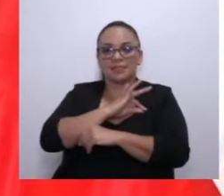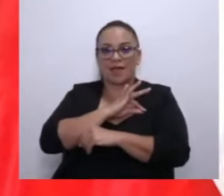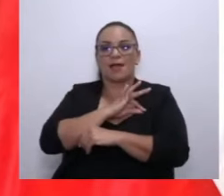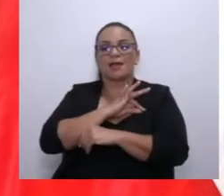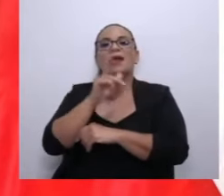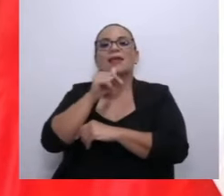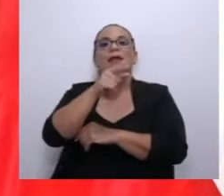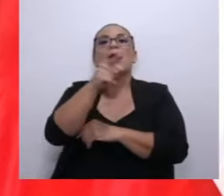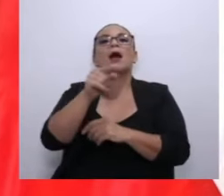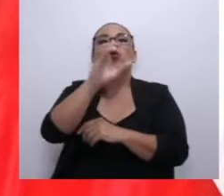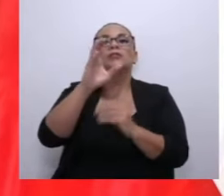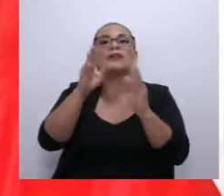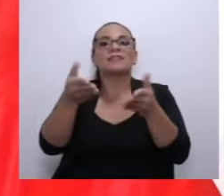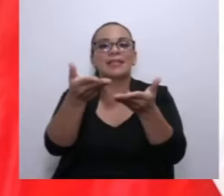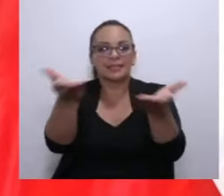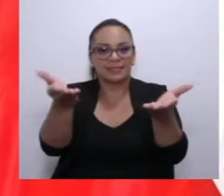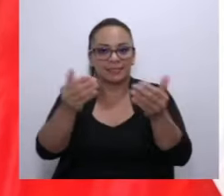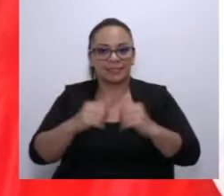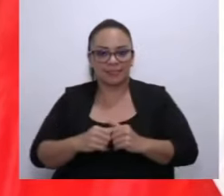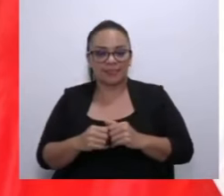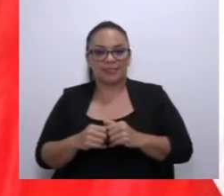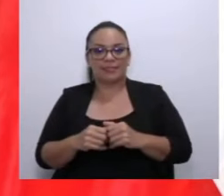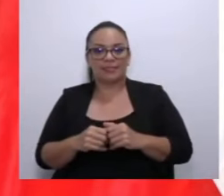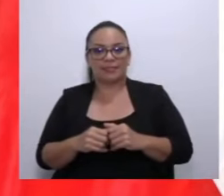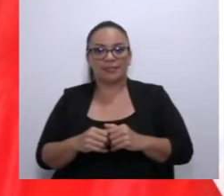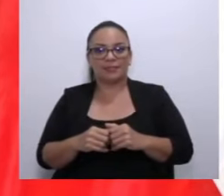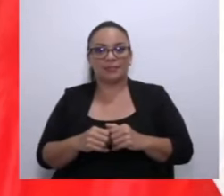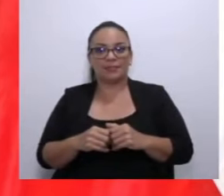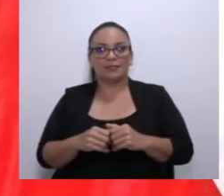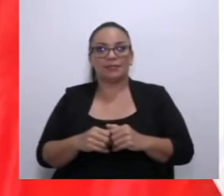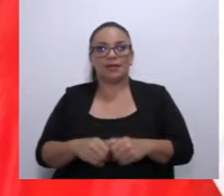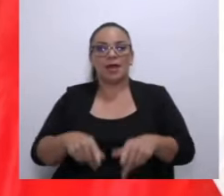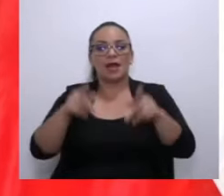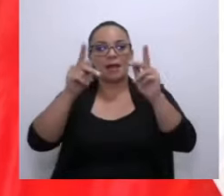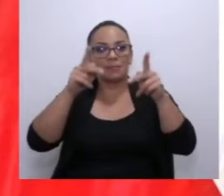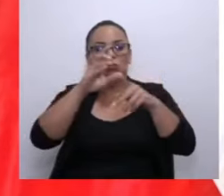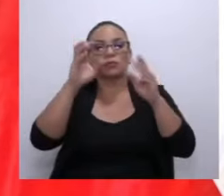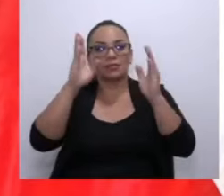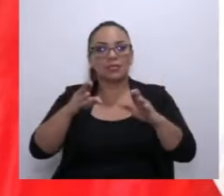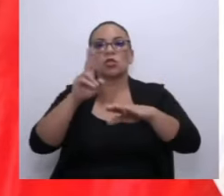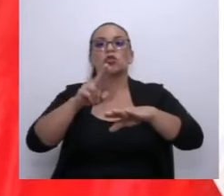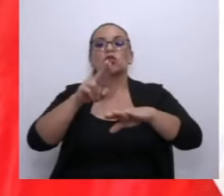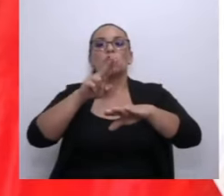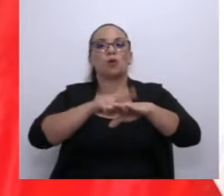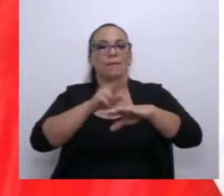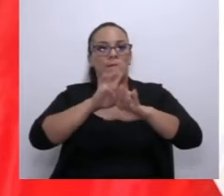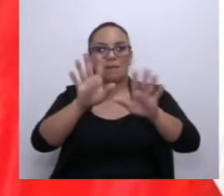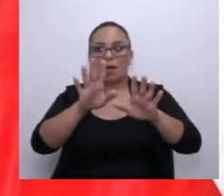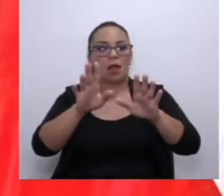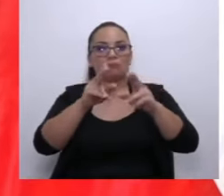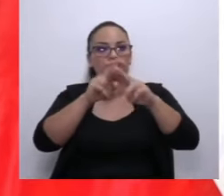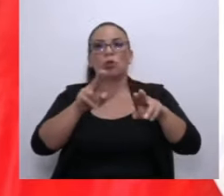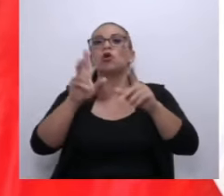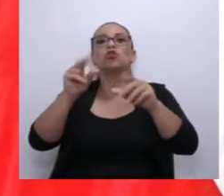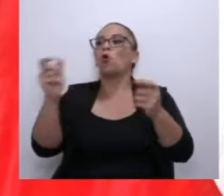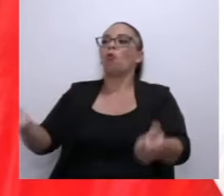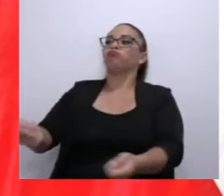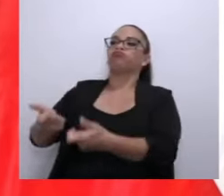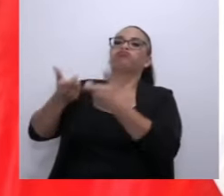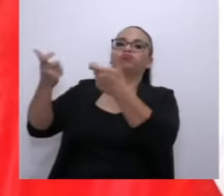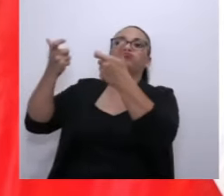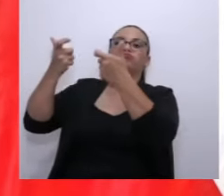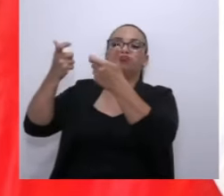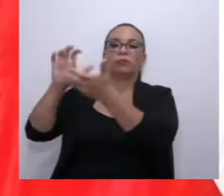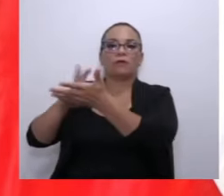costarricense normal y corriente, y no a los oligarcas del arroz. Y que